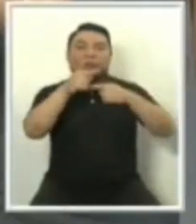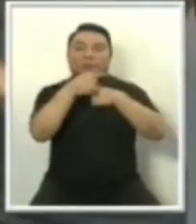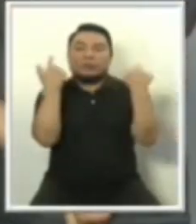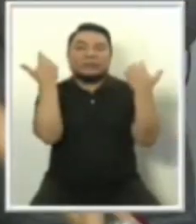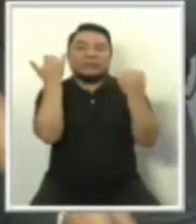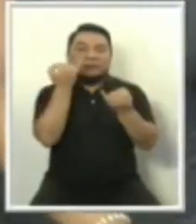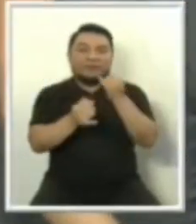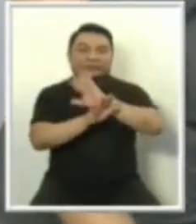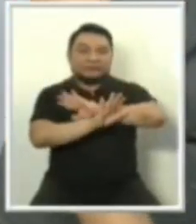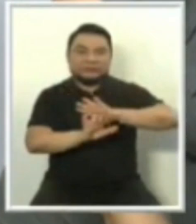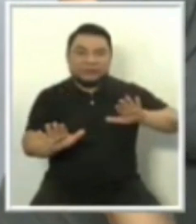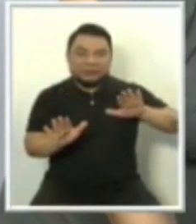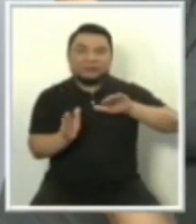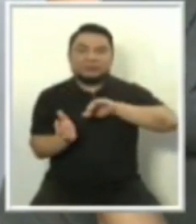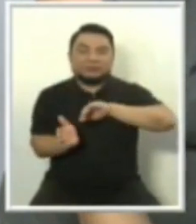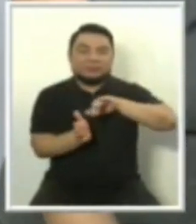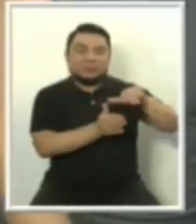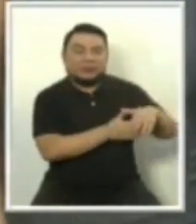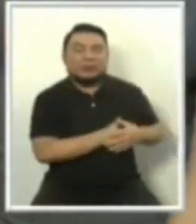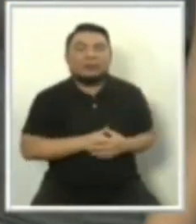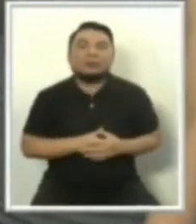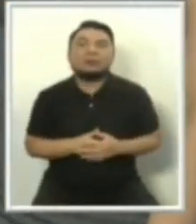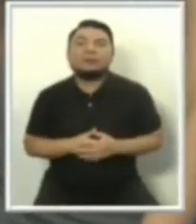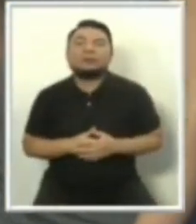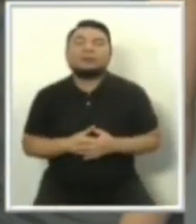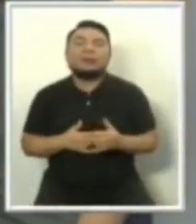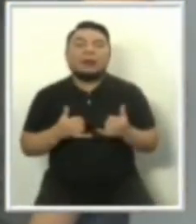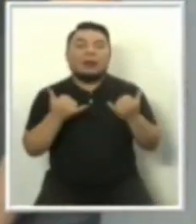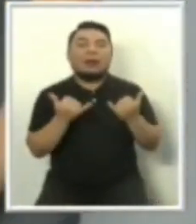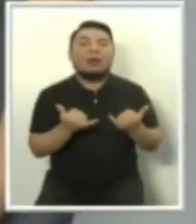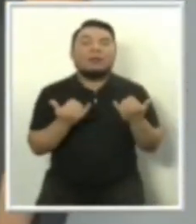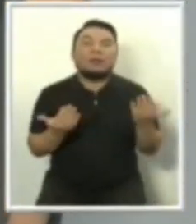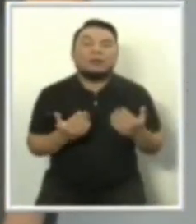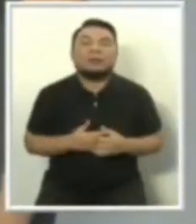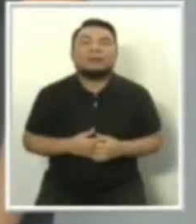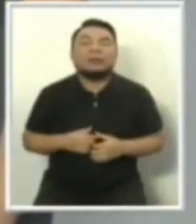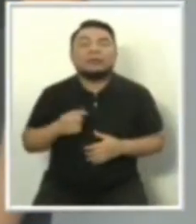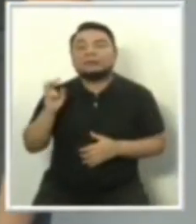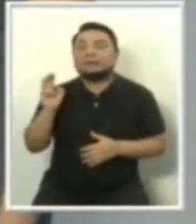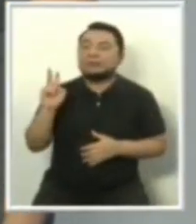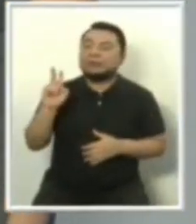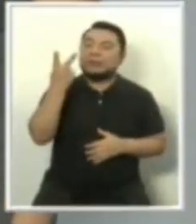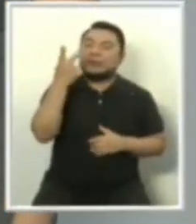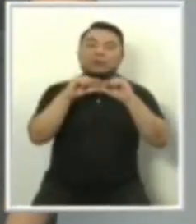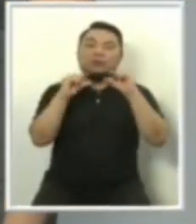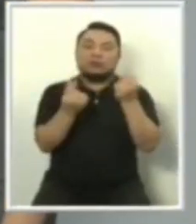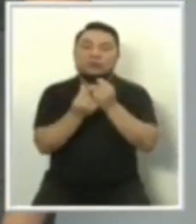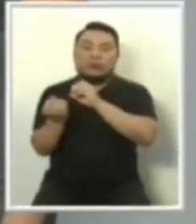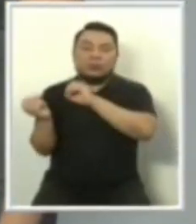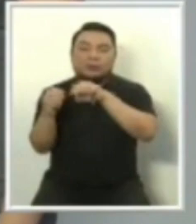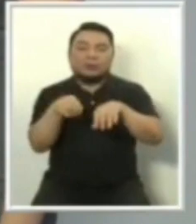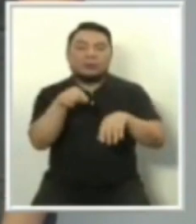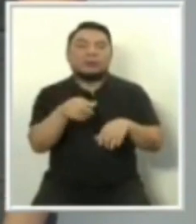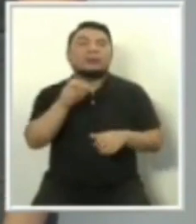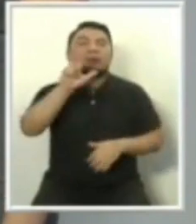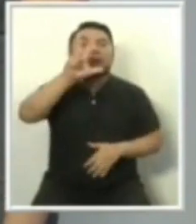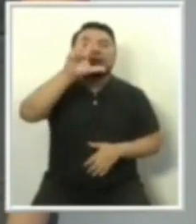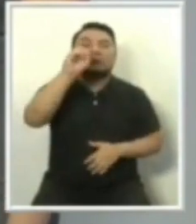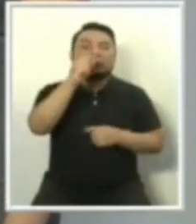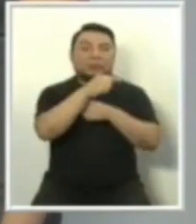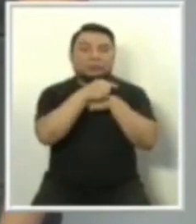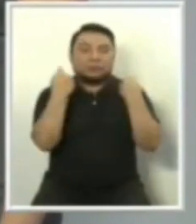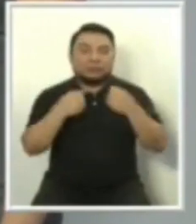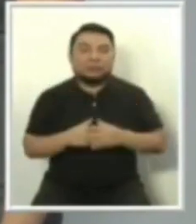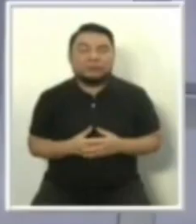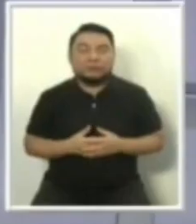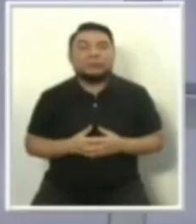marzo, ¿verdad? Y entramos de lleno ya al segundo grupo, que va el 30 de marzo. Recordemos,